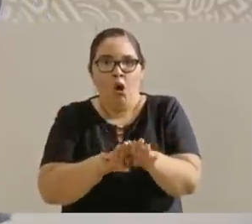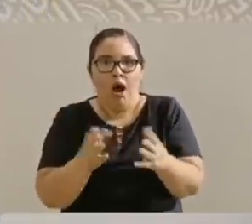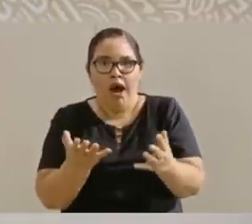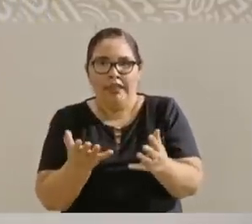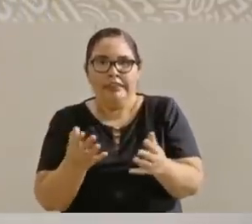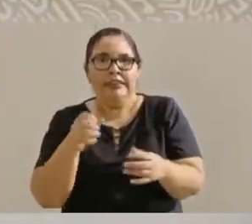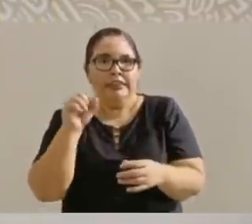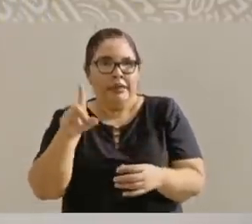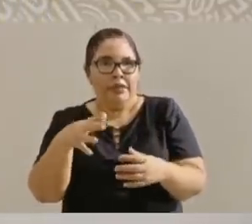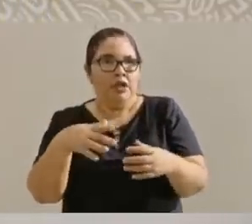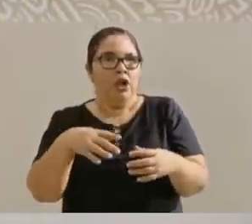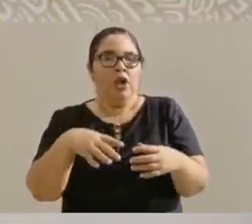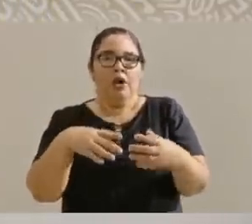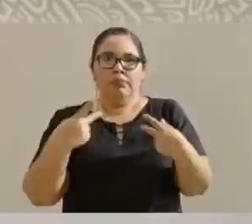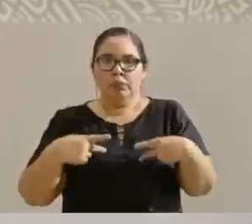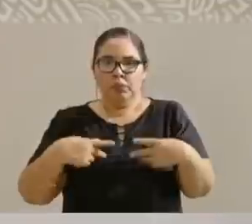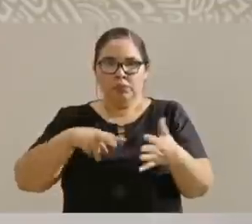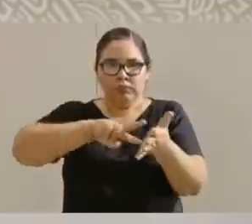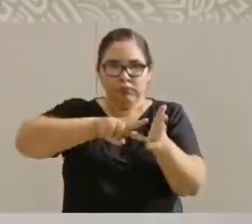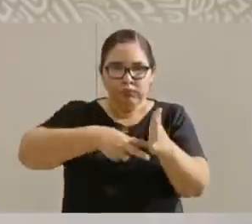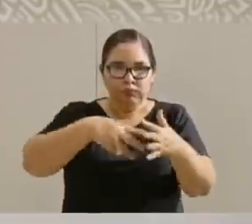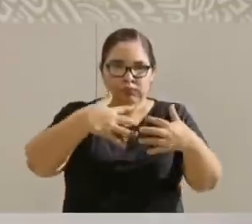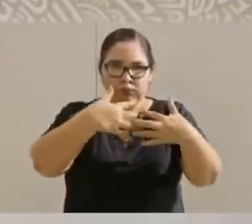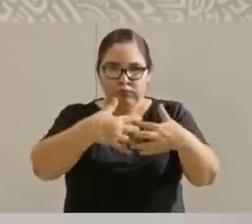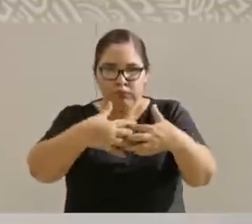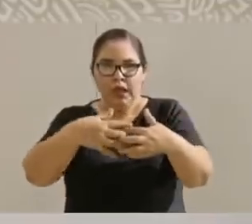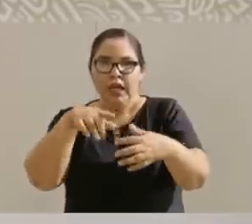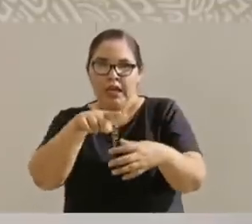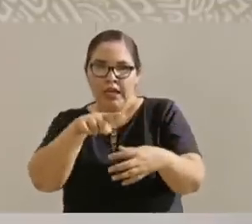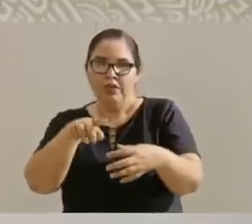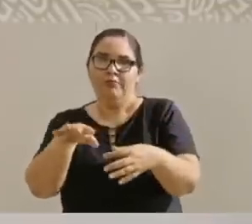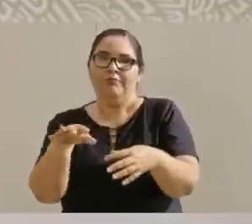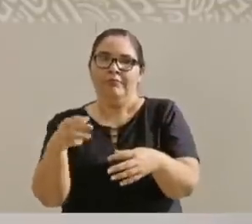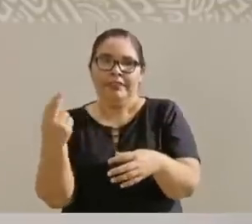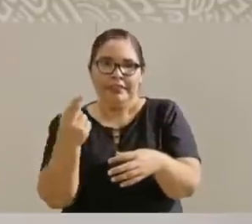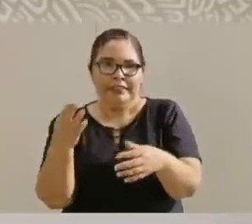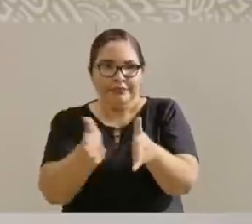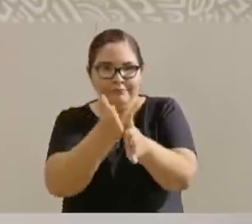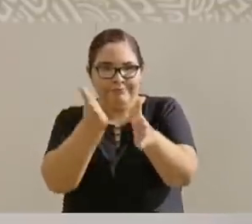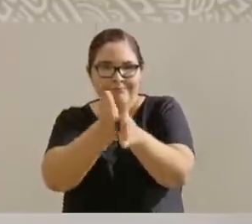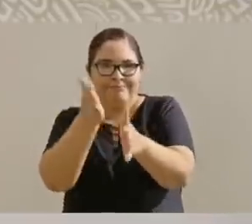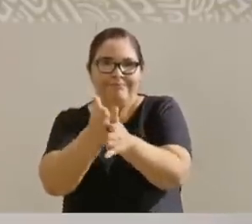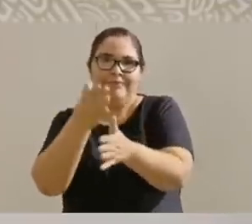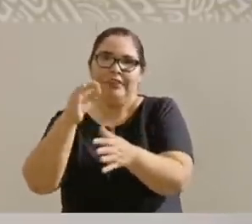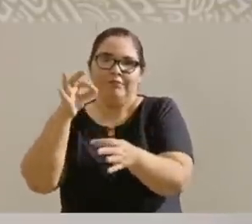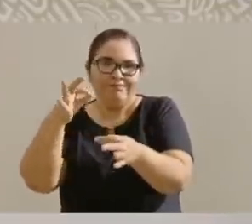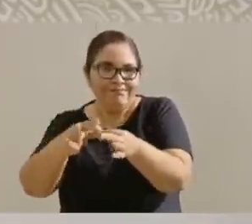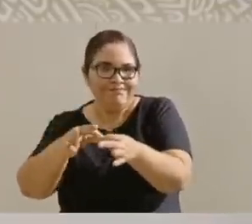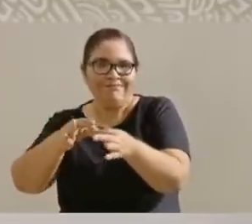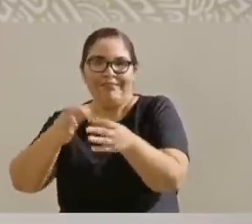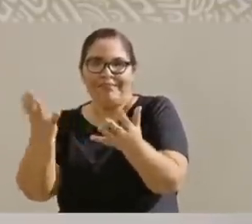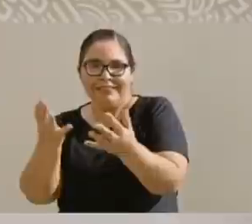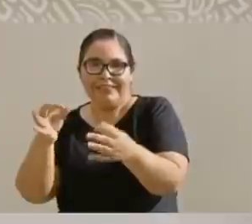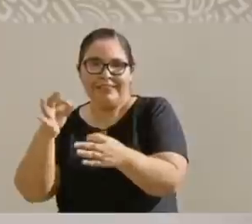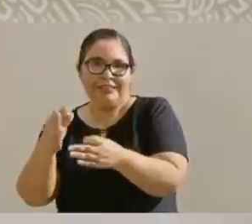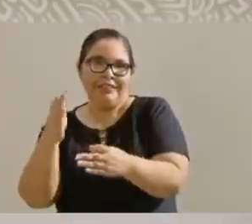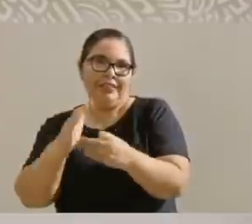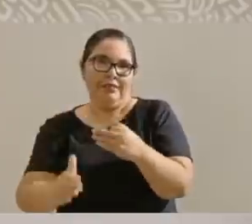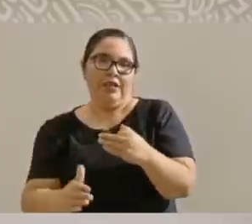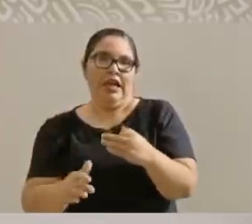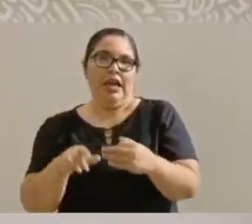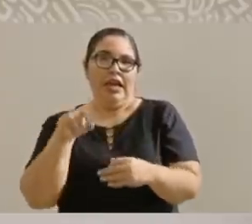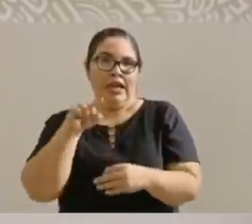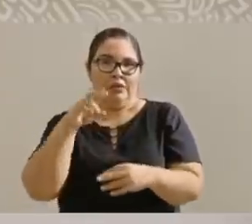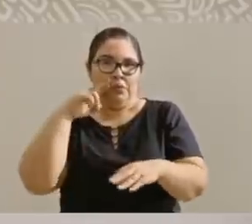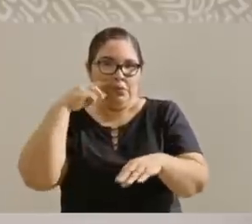compañía que tiene el contrato de la obra. Tengo entendido que es